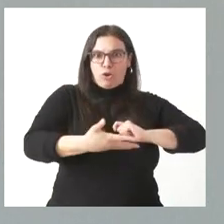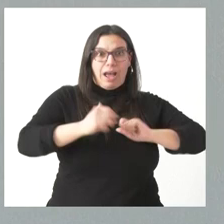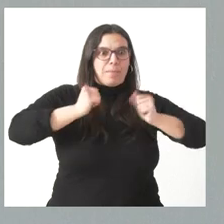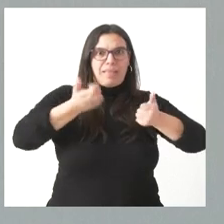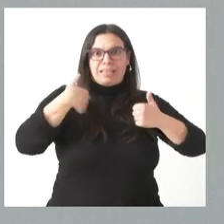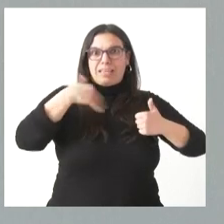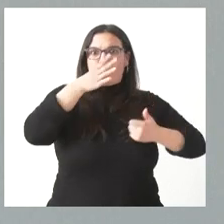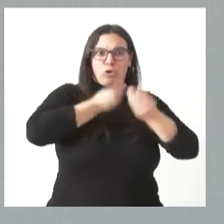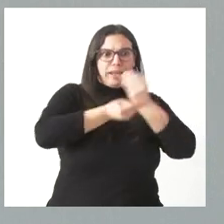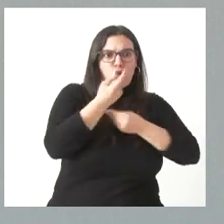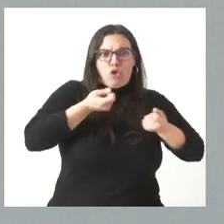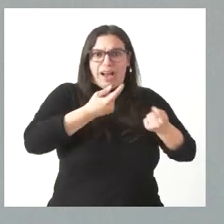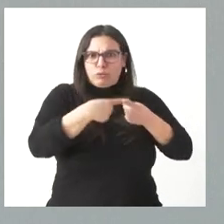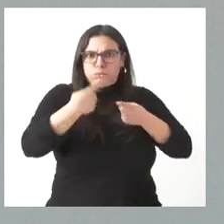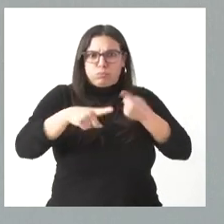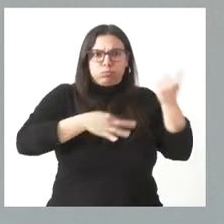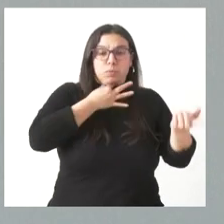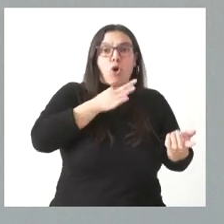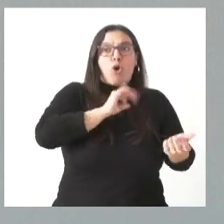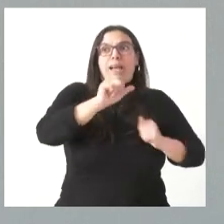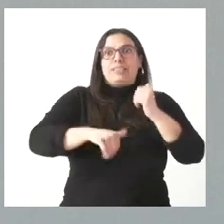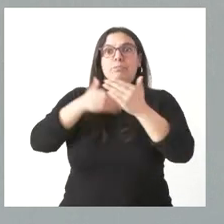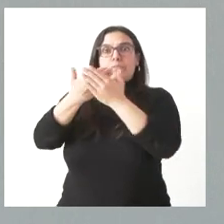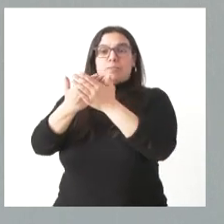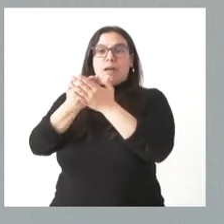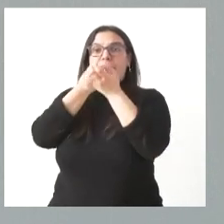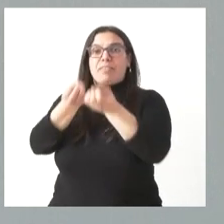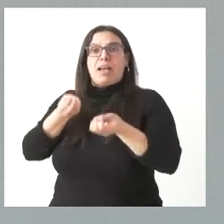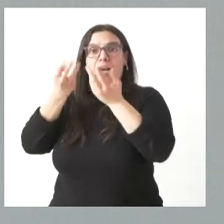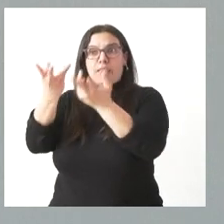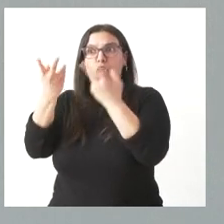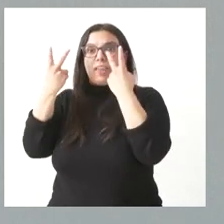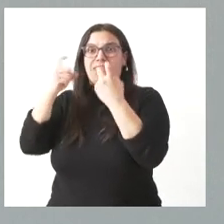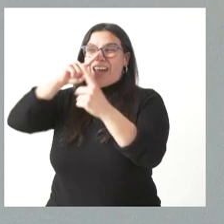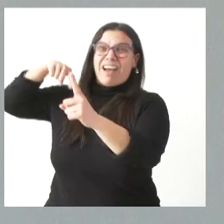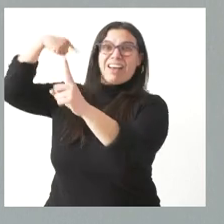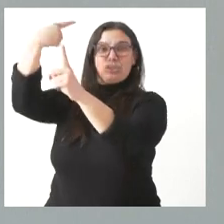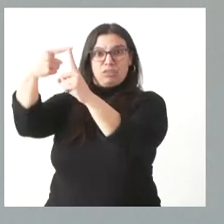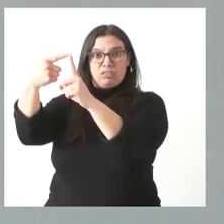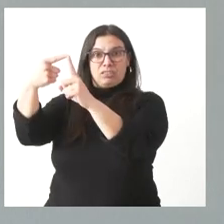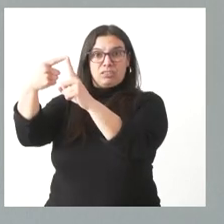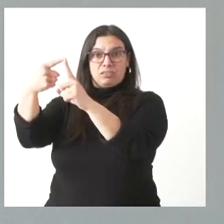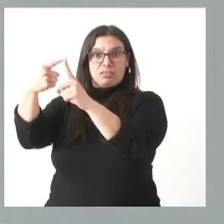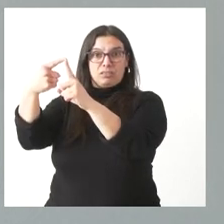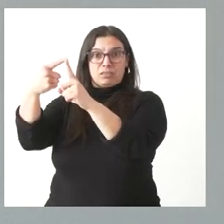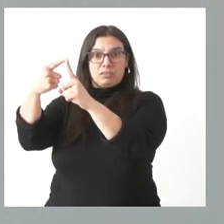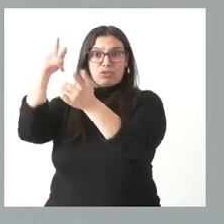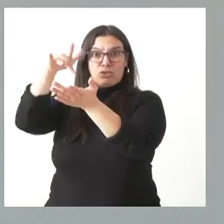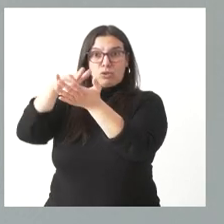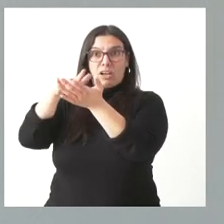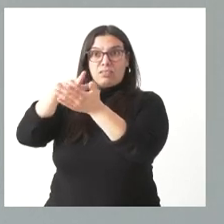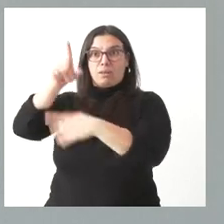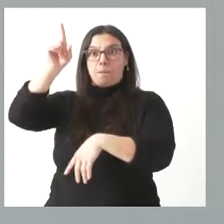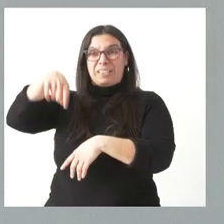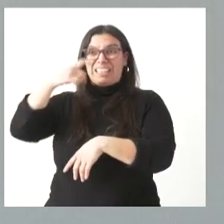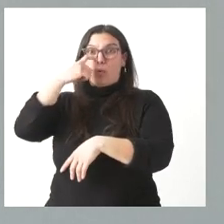ha nacido y no esperar a una declaración de la renta que se va a producir en el mes